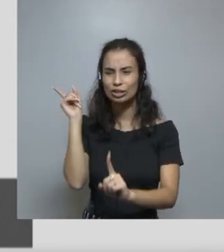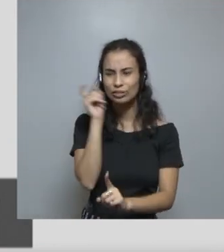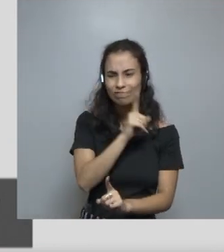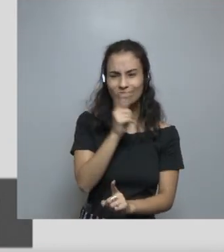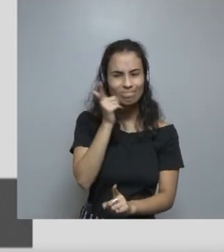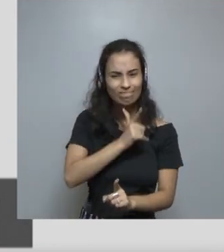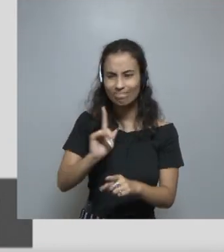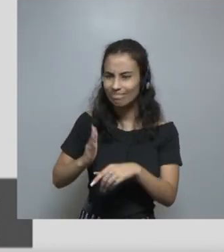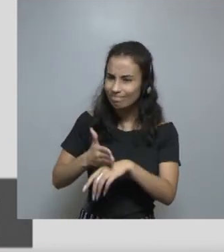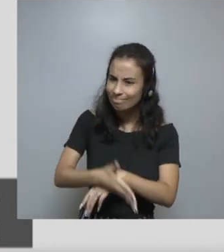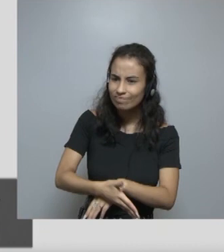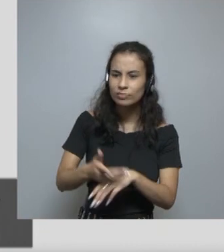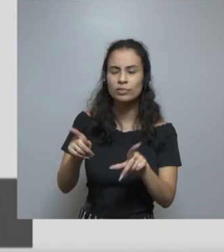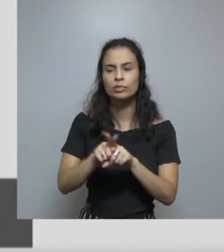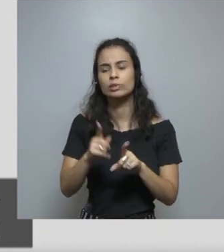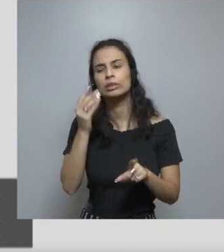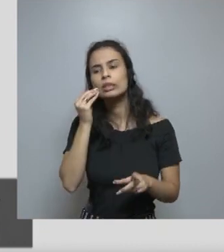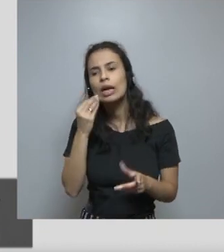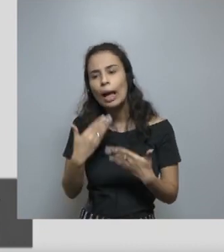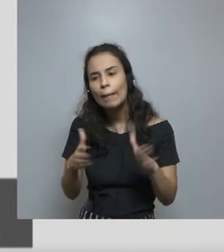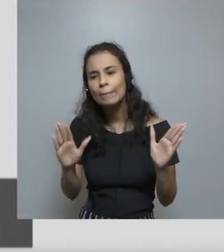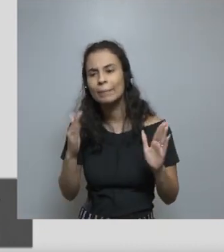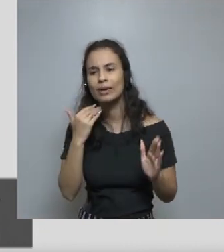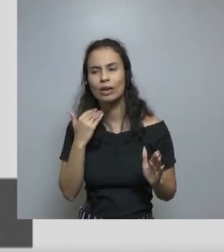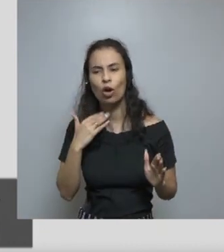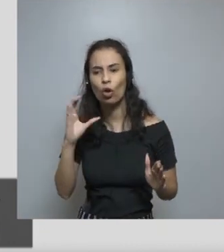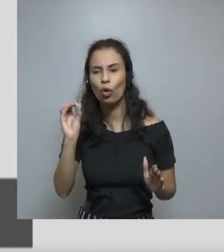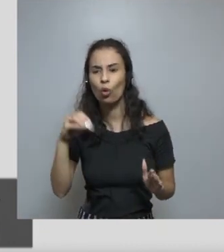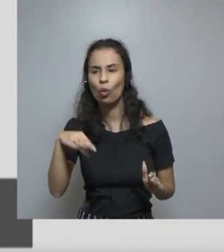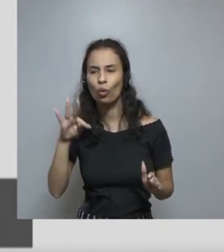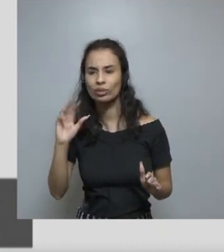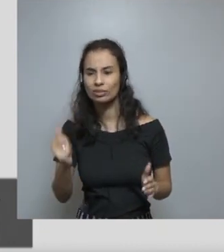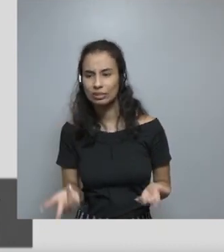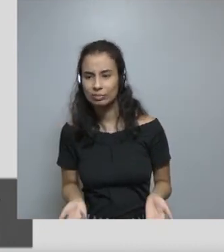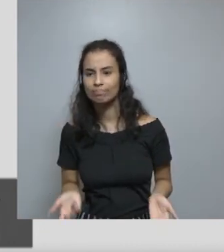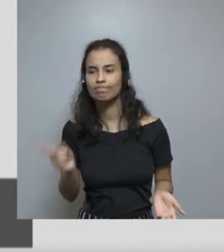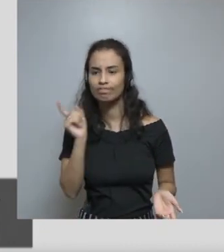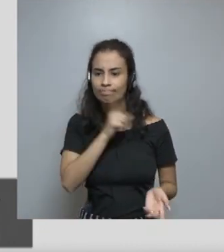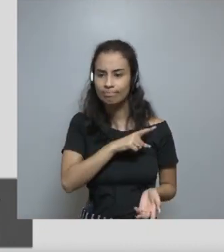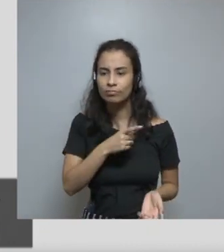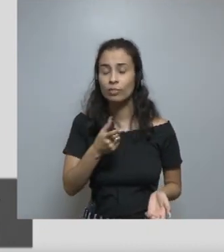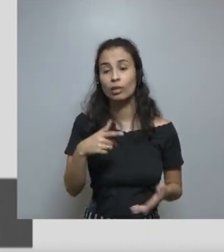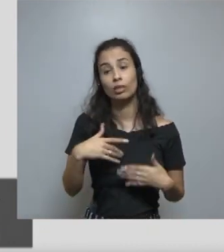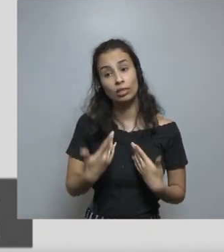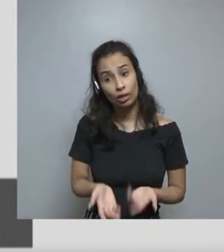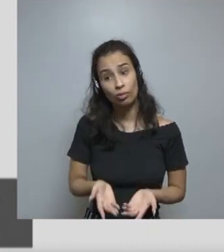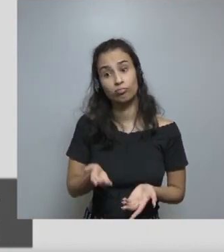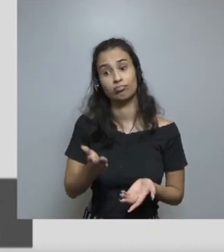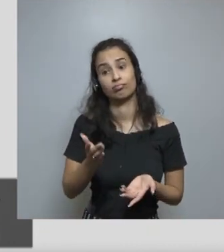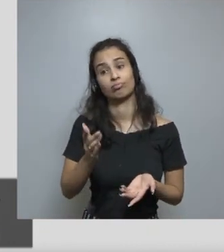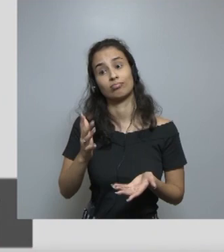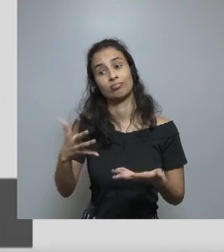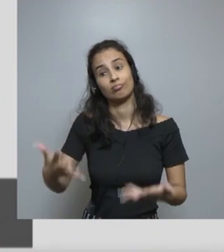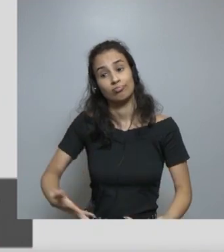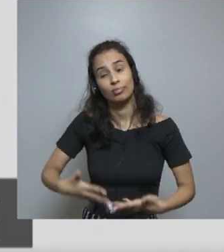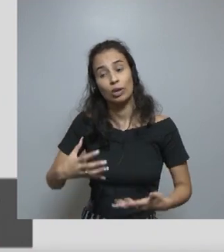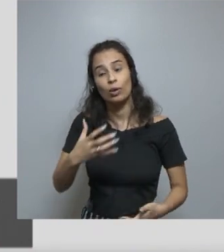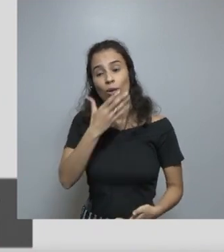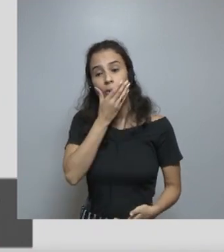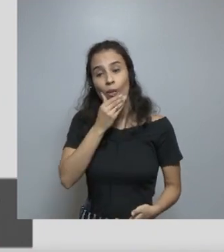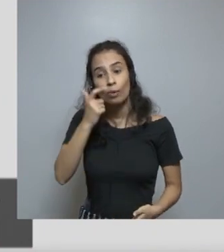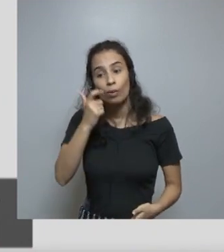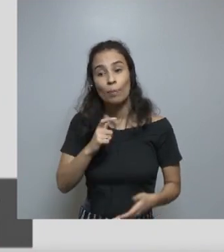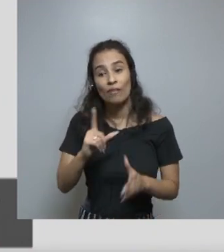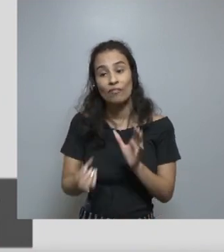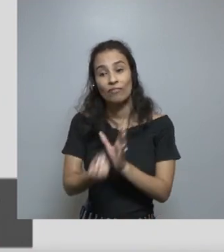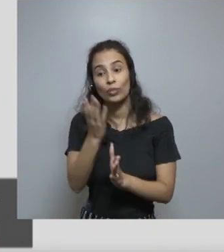conseguía entrar. Entonces, pasó meses intentando abrir su cuenta. Entonces, desde el inicio, esto fue lo que motivó a los fundadores. Este es